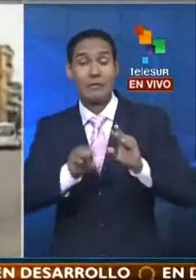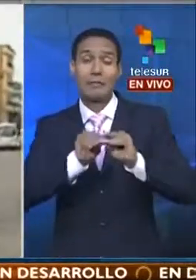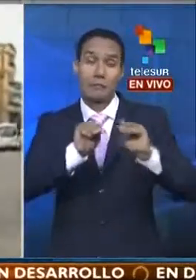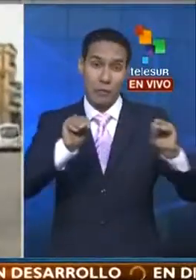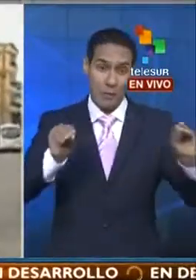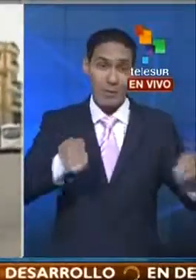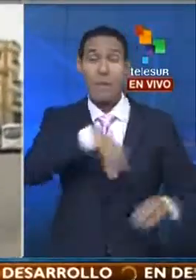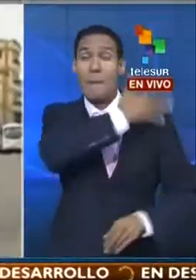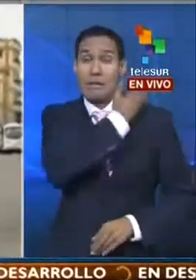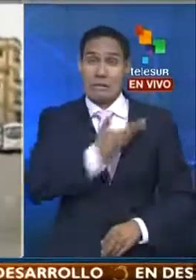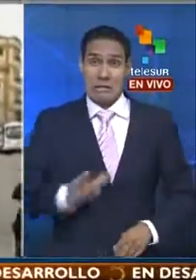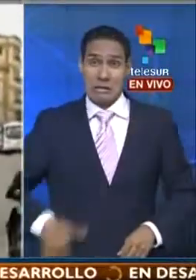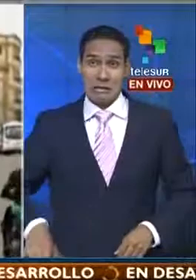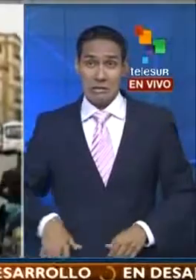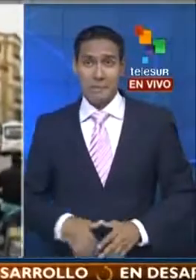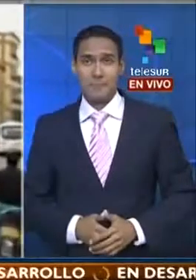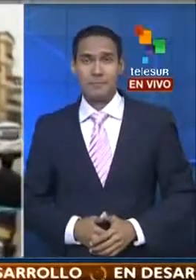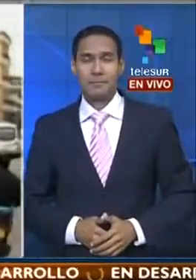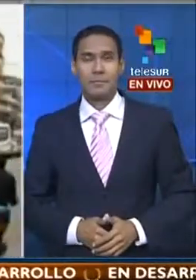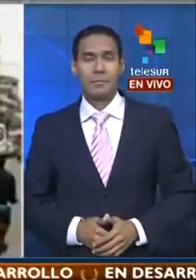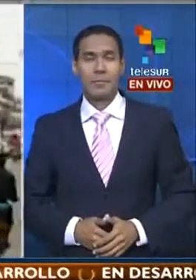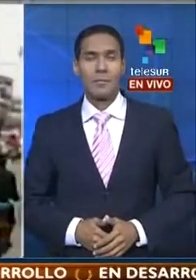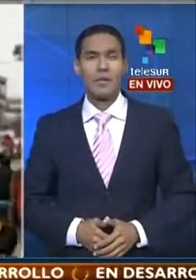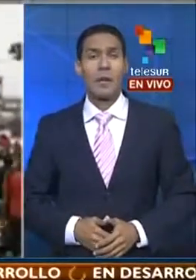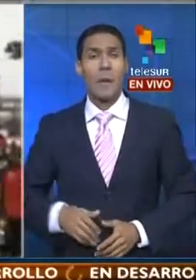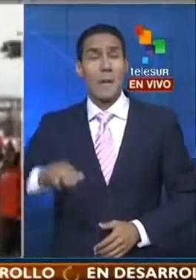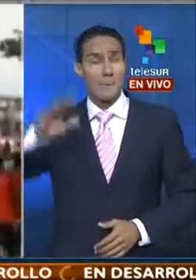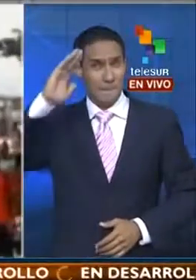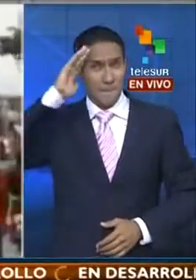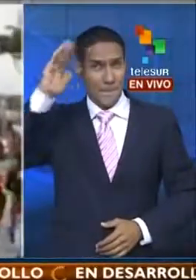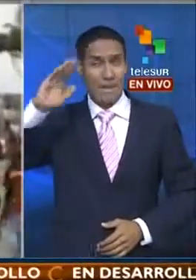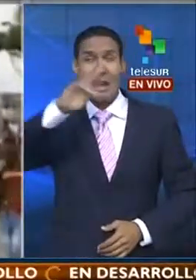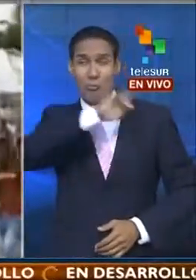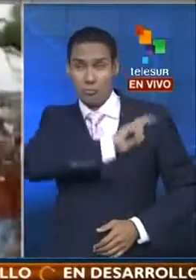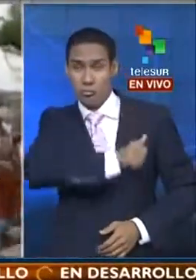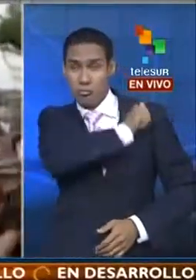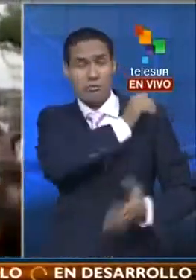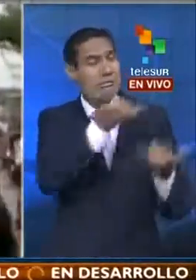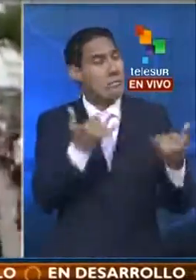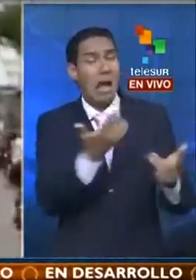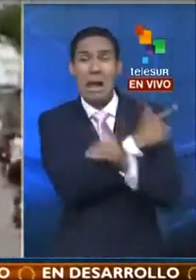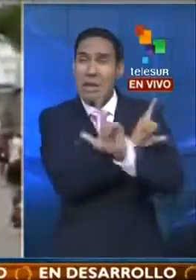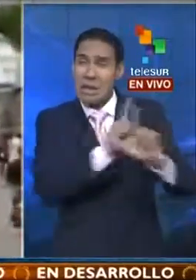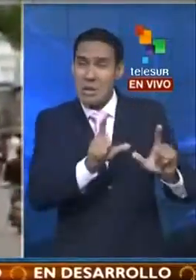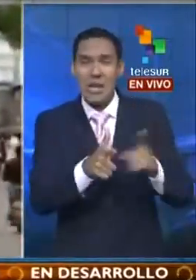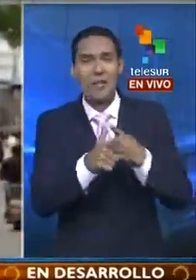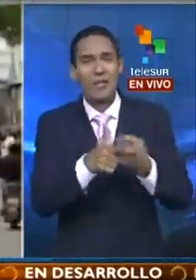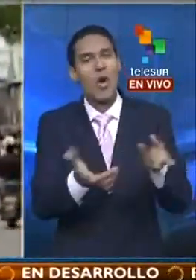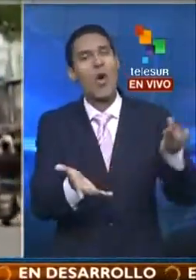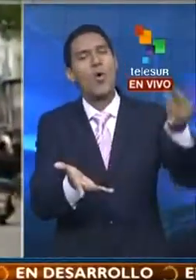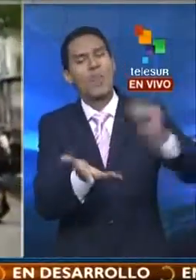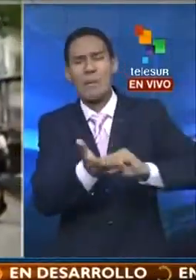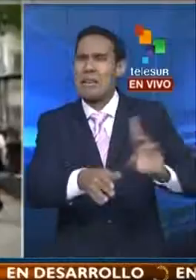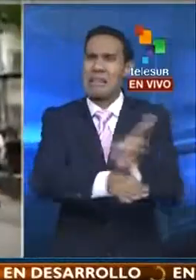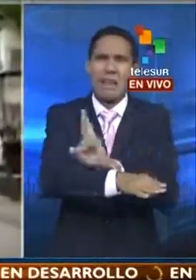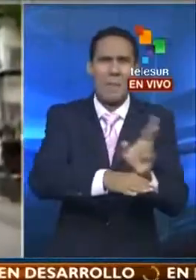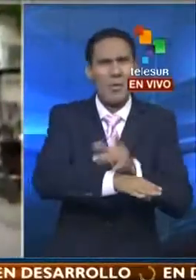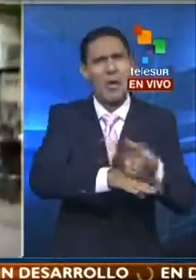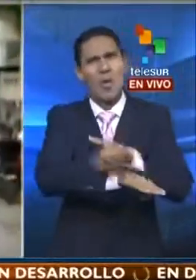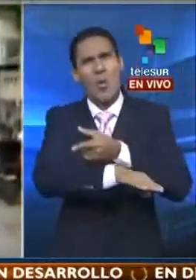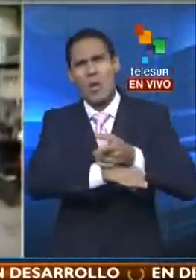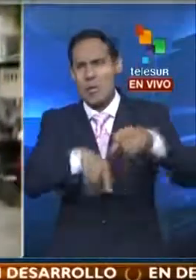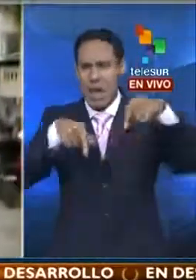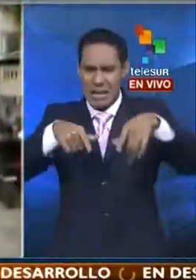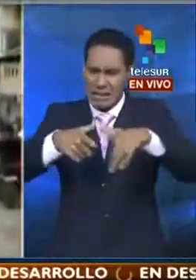que el militar sea liberado con sus acompañantes y que inmediatamente el gobierno de Juan Manuel